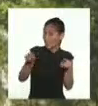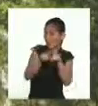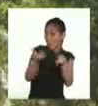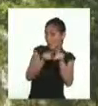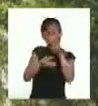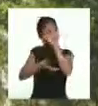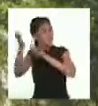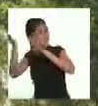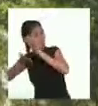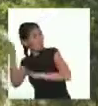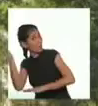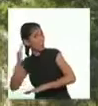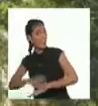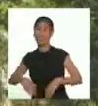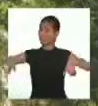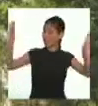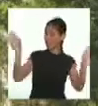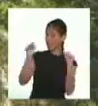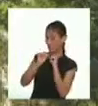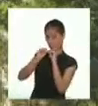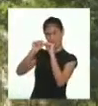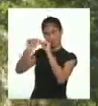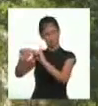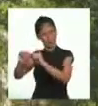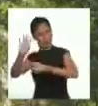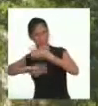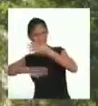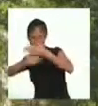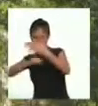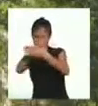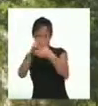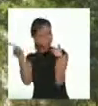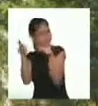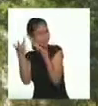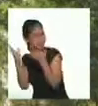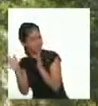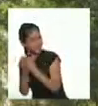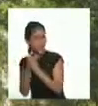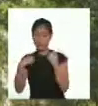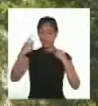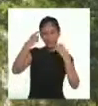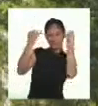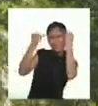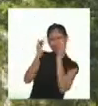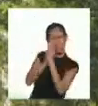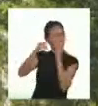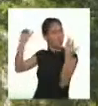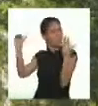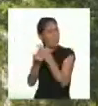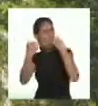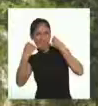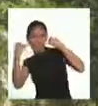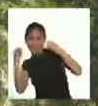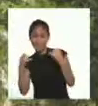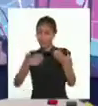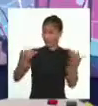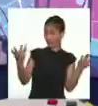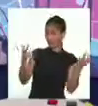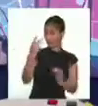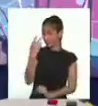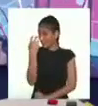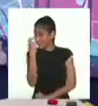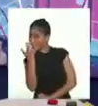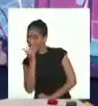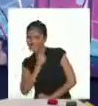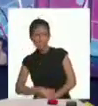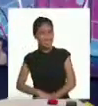¡Yo también me voy, Techi! Tengo que seguir recolectando mis escritos. ¡Oh, Sam! ¡Estoy ideando una nueva publicación! ¿No